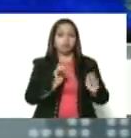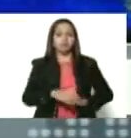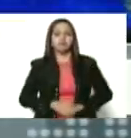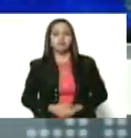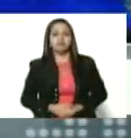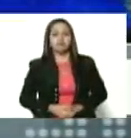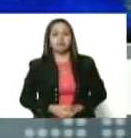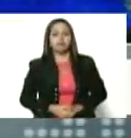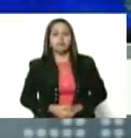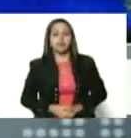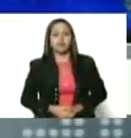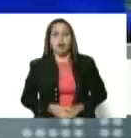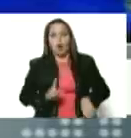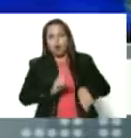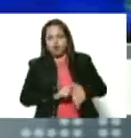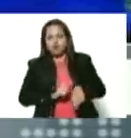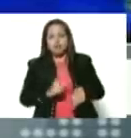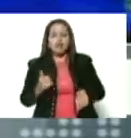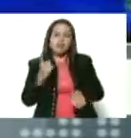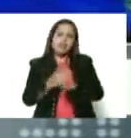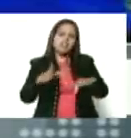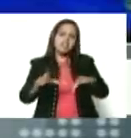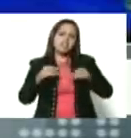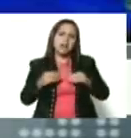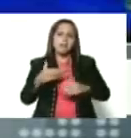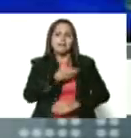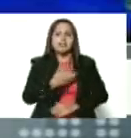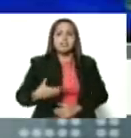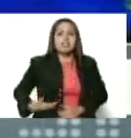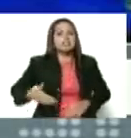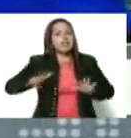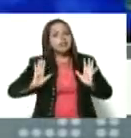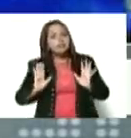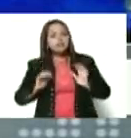sobrevenida, le toca asumir la presidencia de la República,